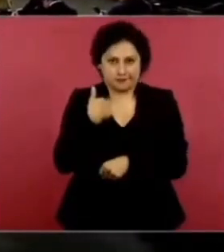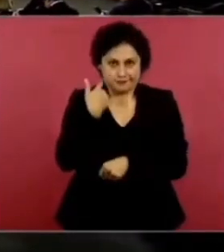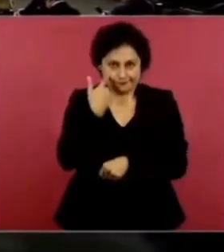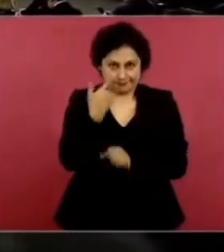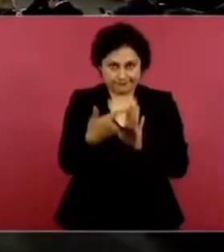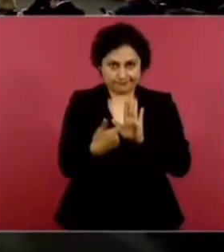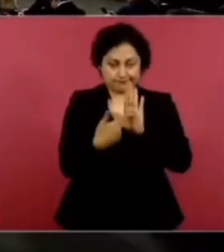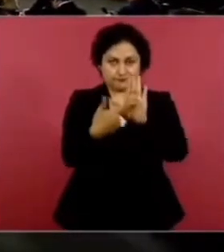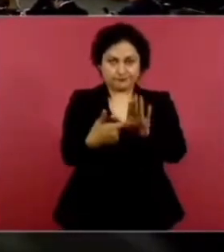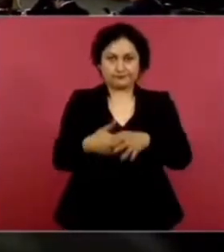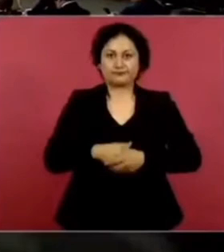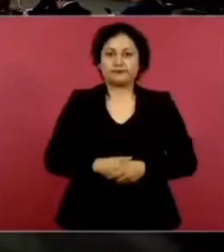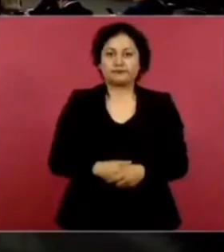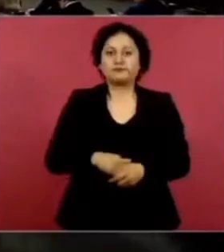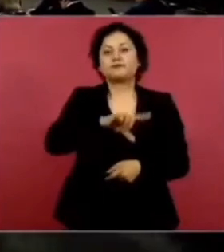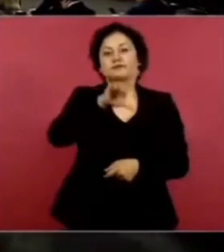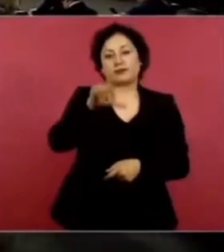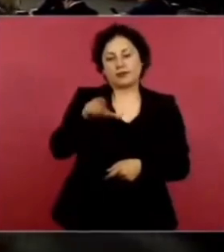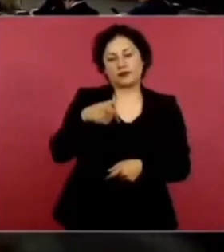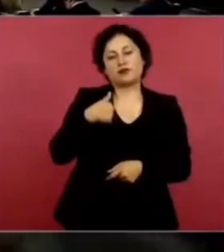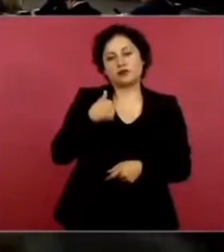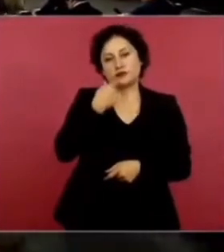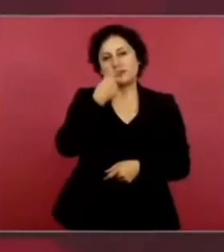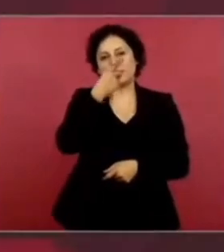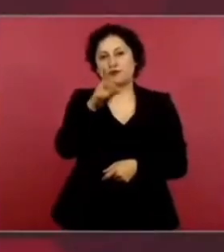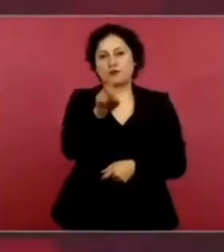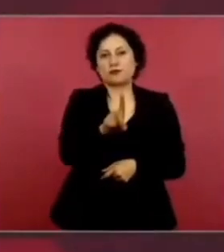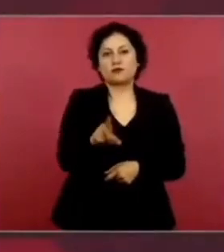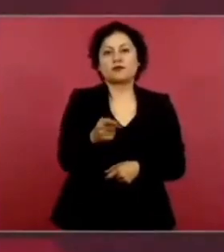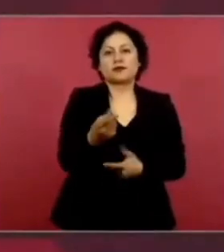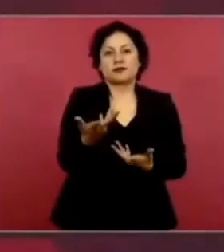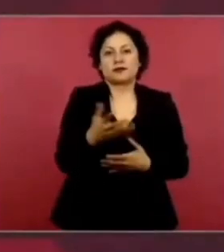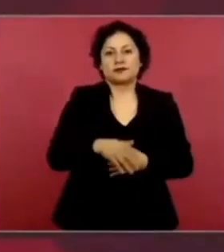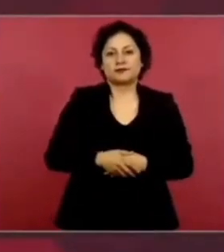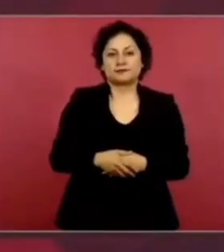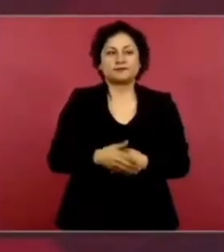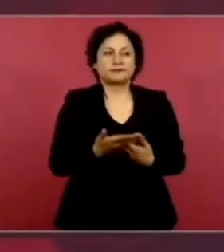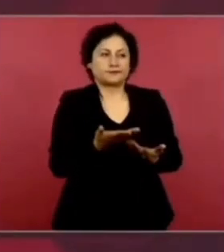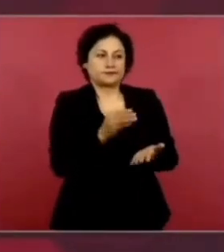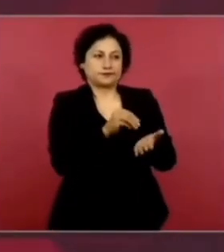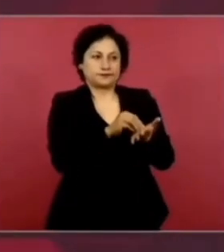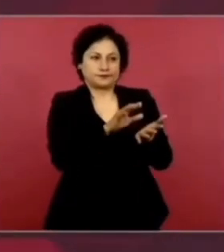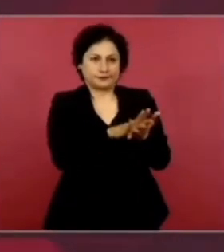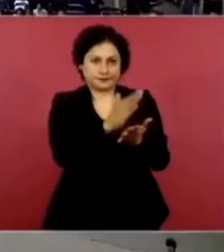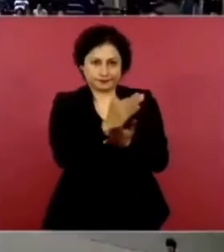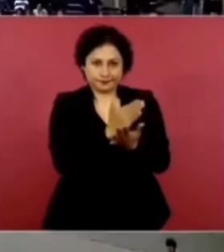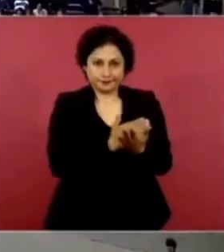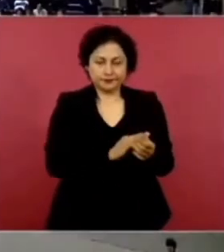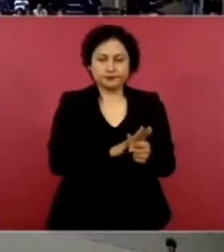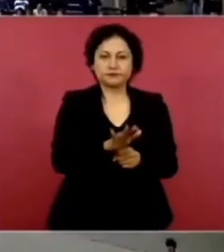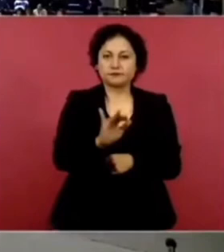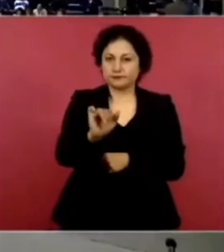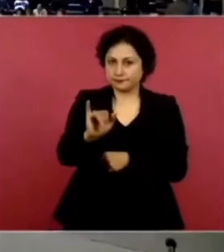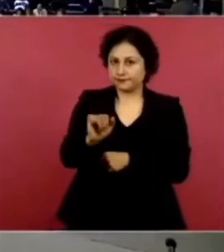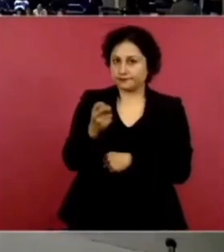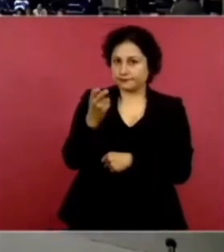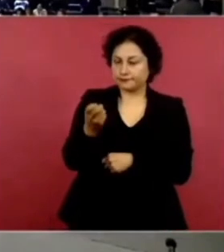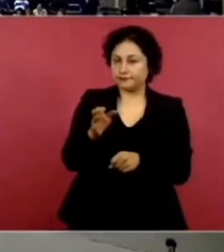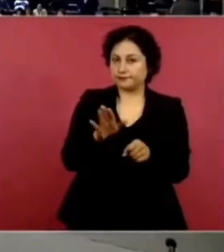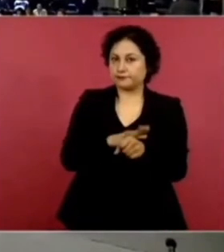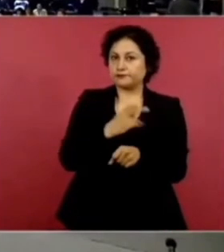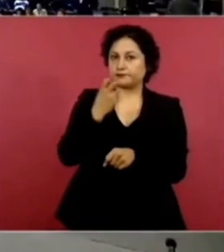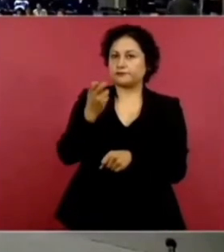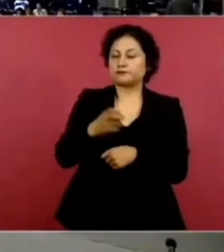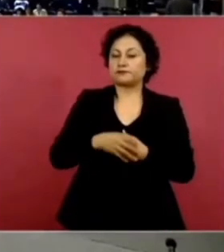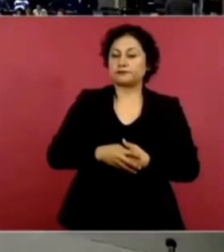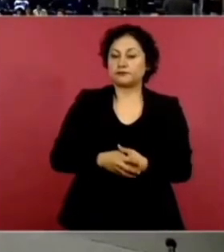Y ya luego te digo qué voy a hacer el domingo. Y su ajena, ¿no? La ajena, Es poco que desde el viernes, ¿no? Sí, pero ¿por qué